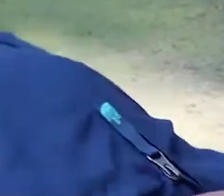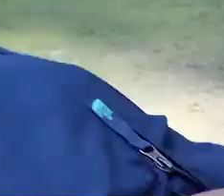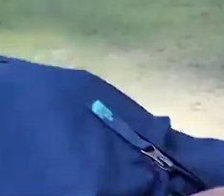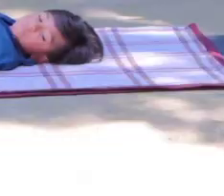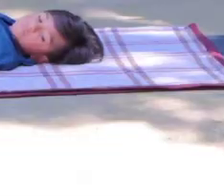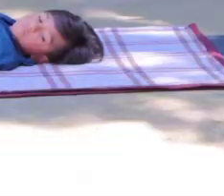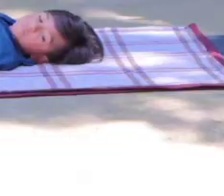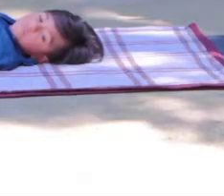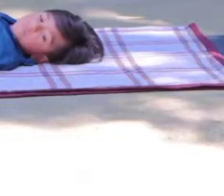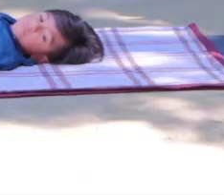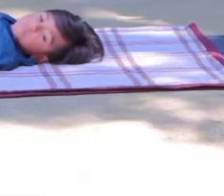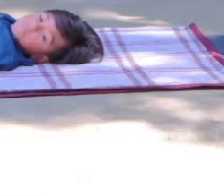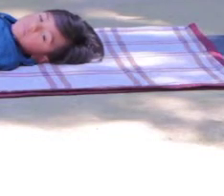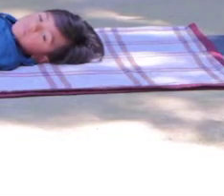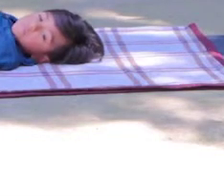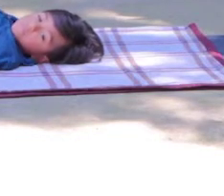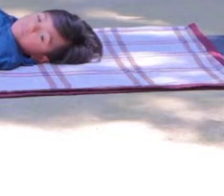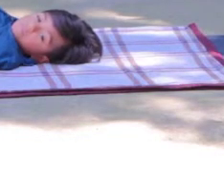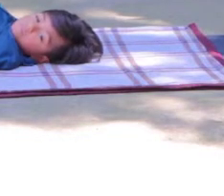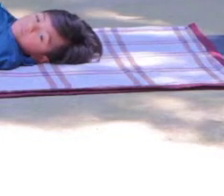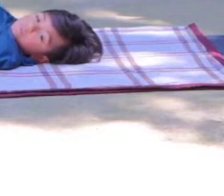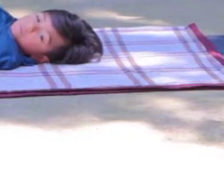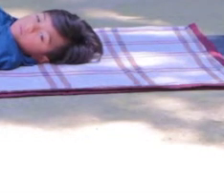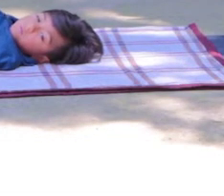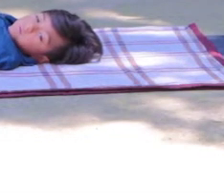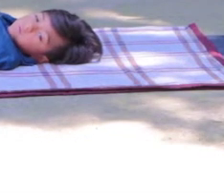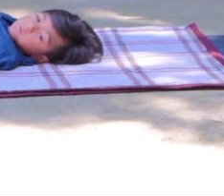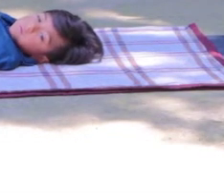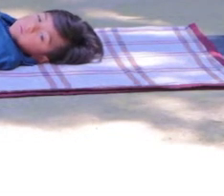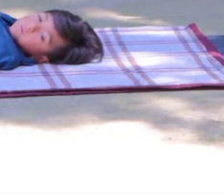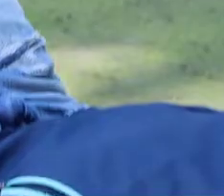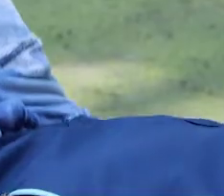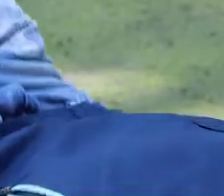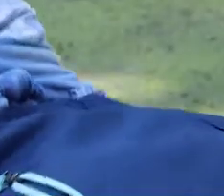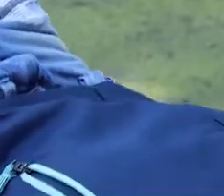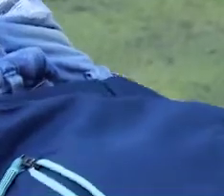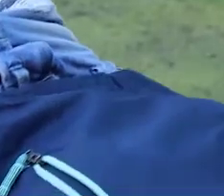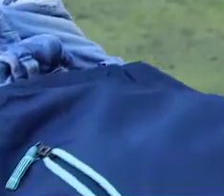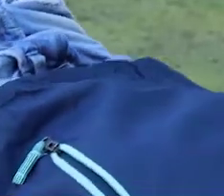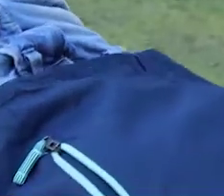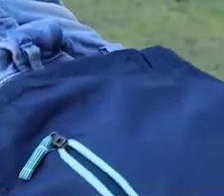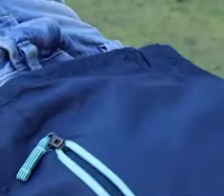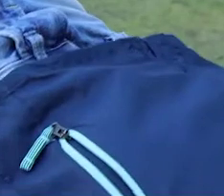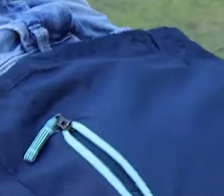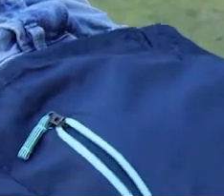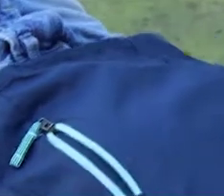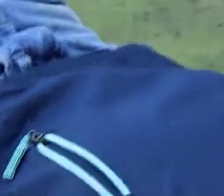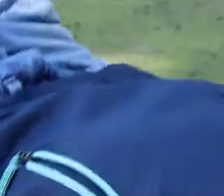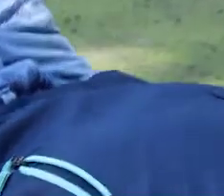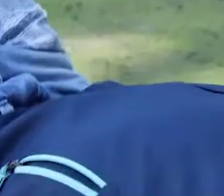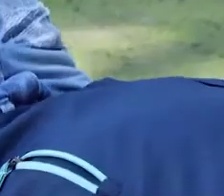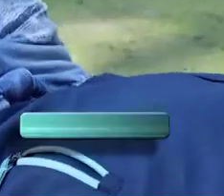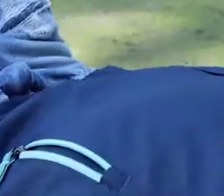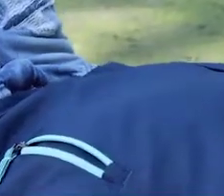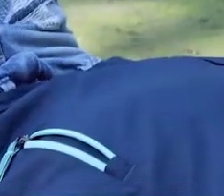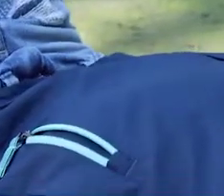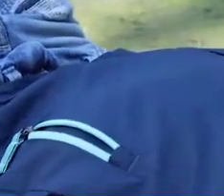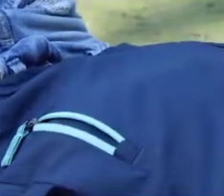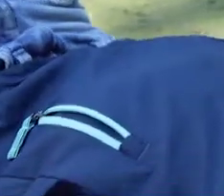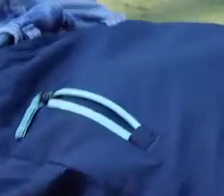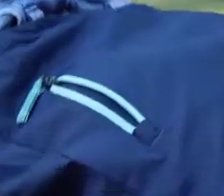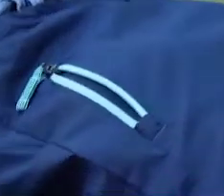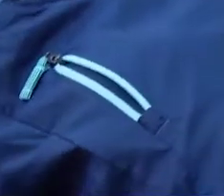bajamos! ¡Respiramos! ¡Y bajamos! ¡Mantenemos nuestros pies juntos! ¡Elevamos cadera!